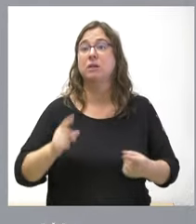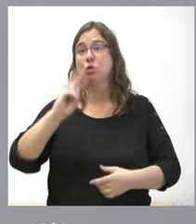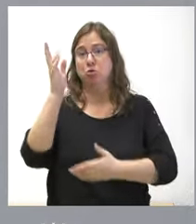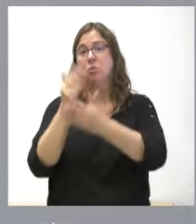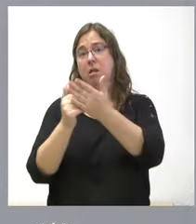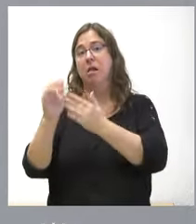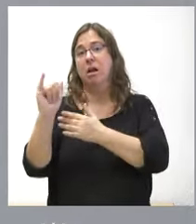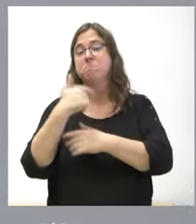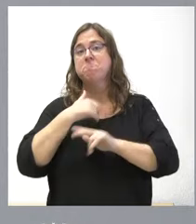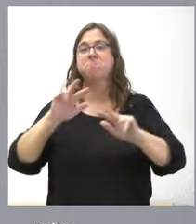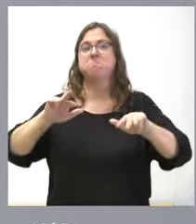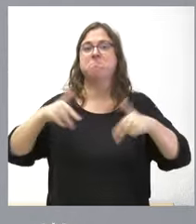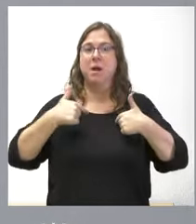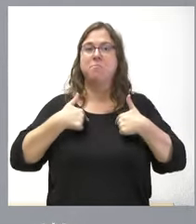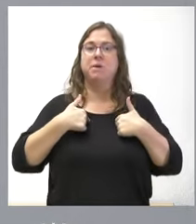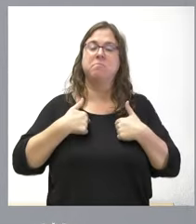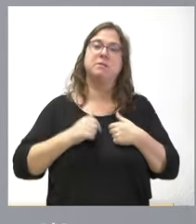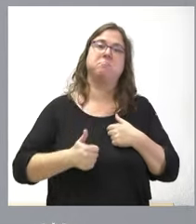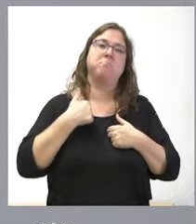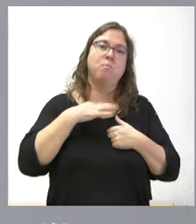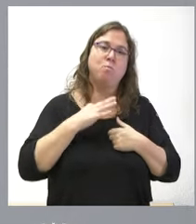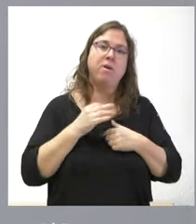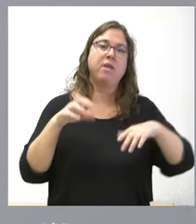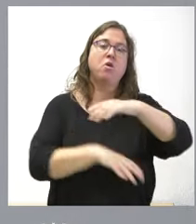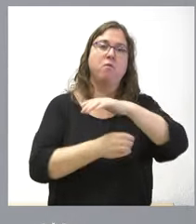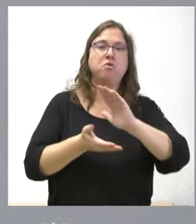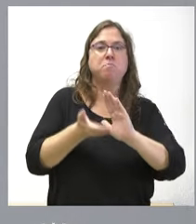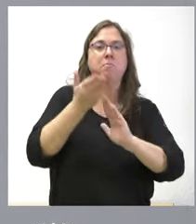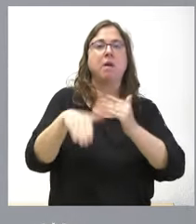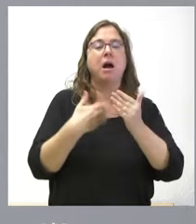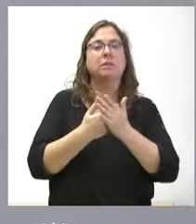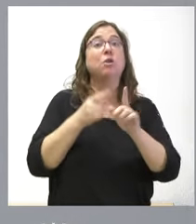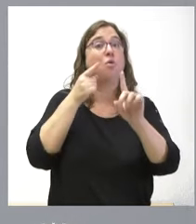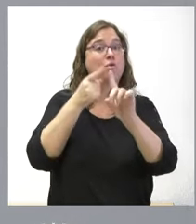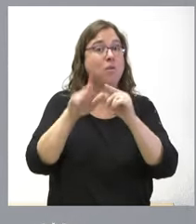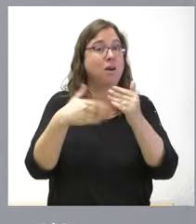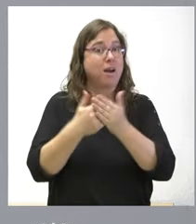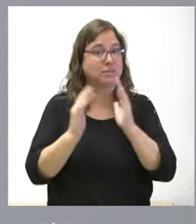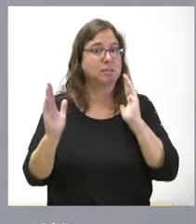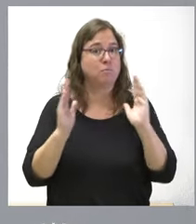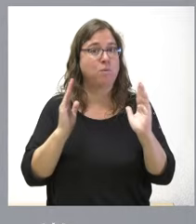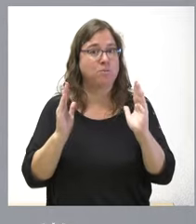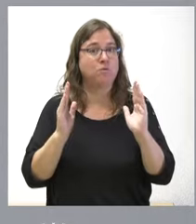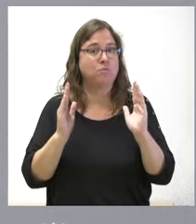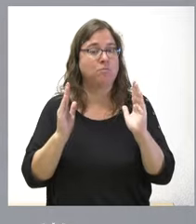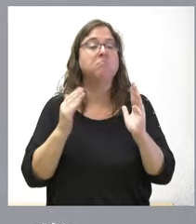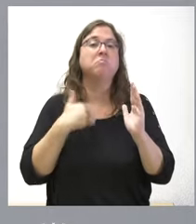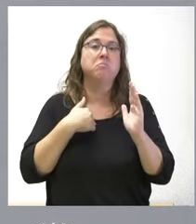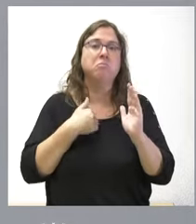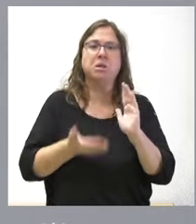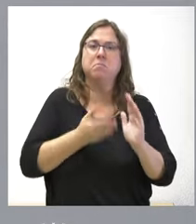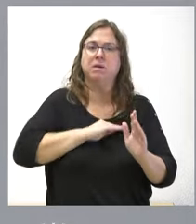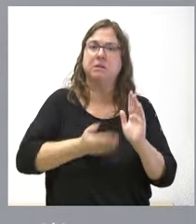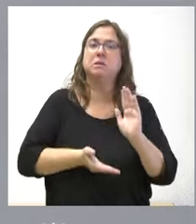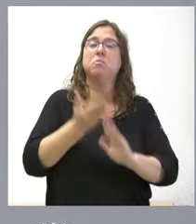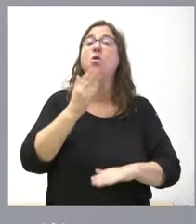comunidades autónomas que nos permiten ir incrementando los fondos hasta finalidad incluso en estos momentos también con crecimientos importantes por